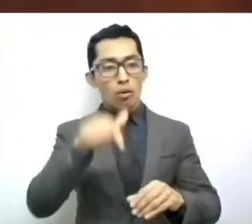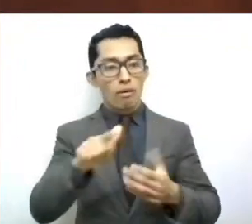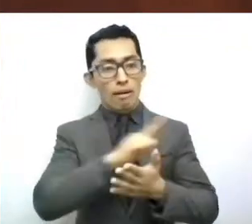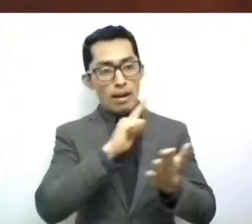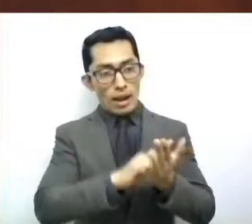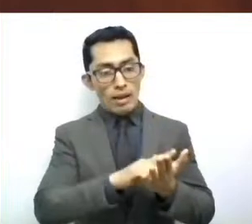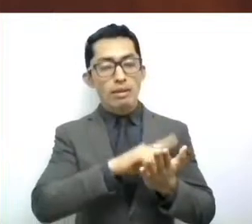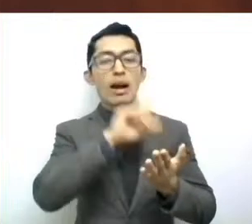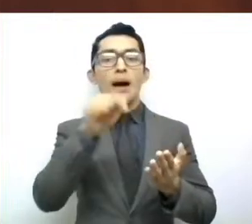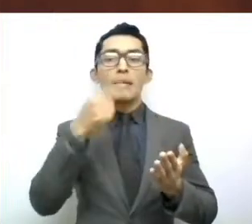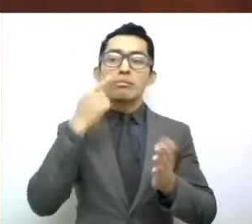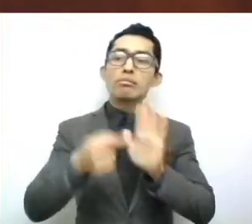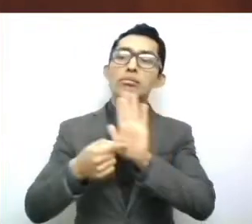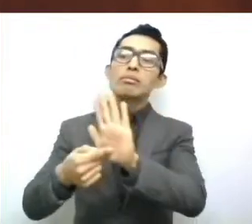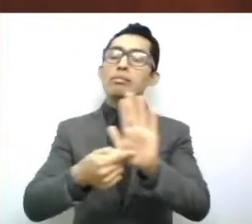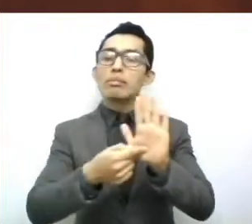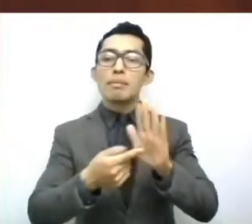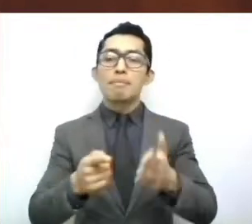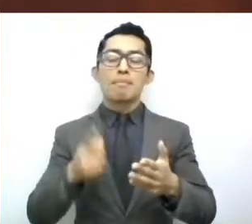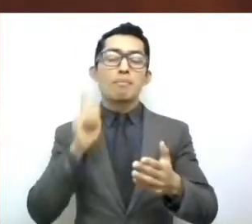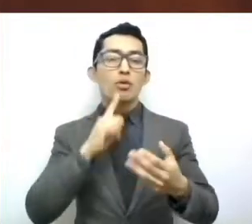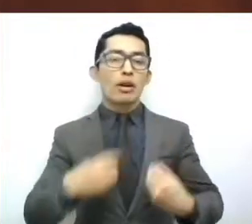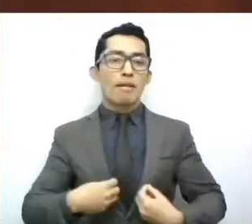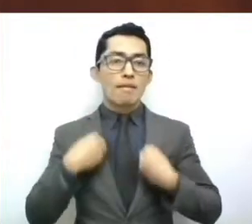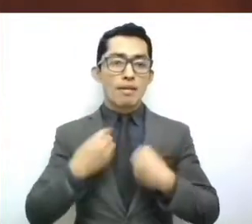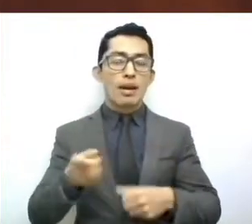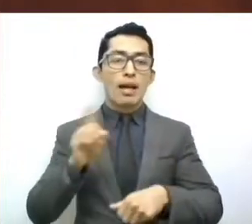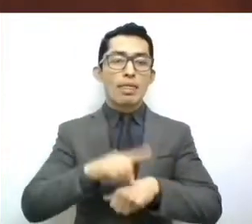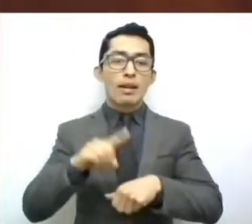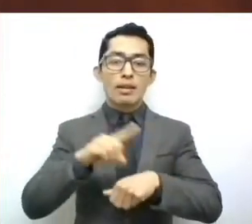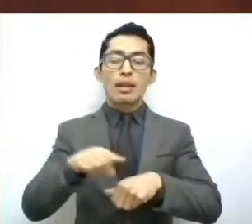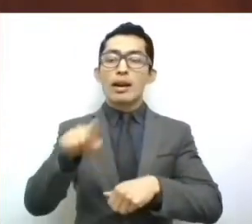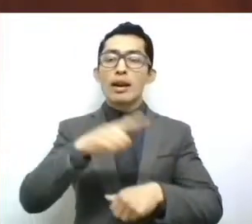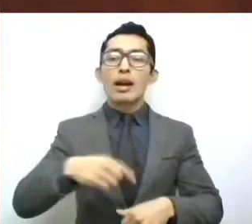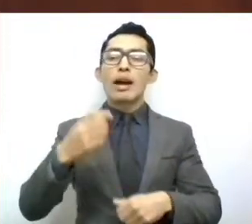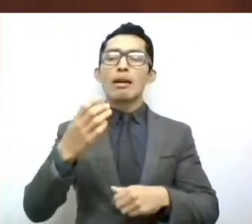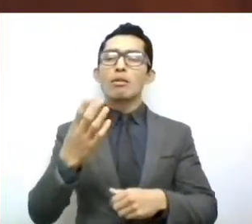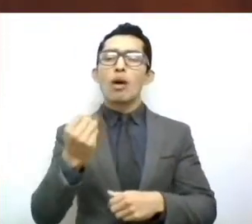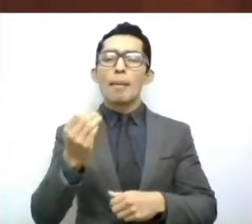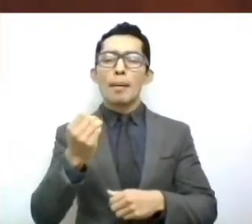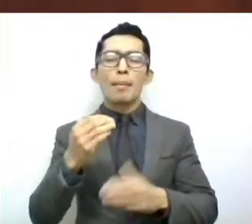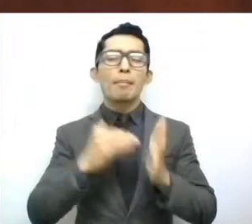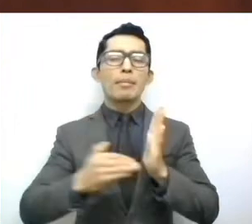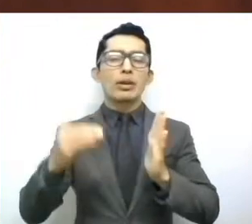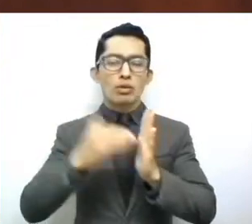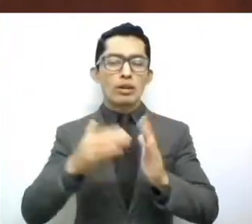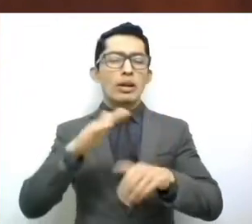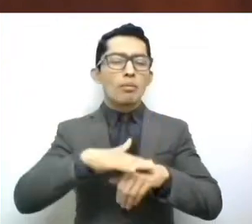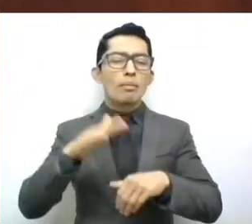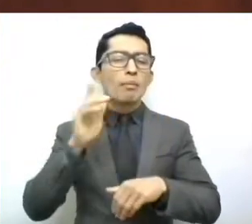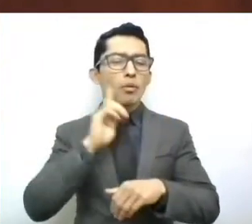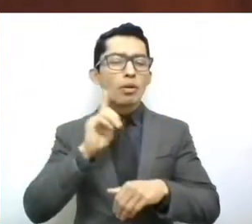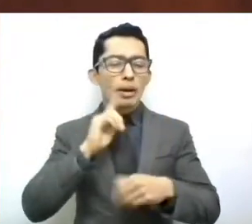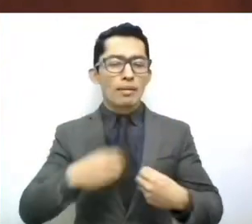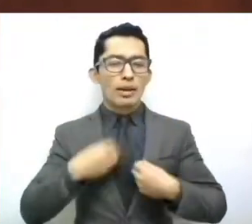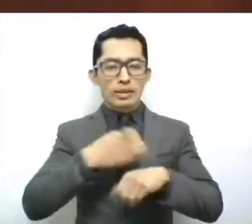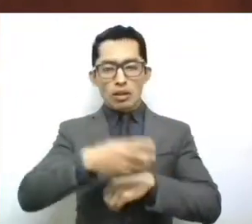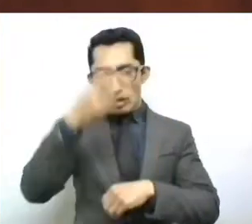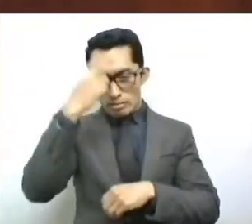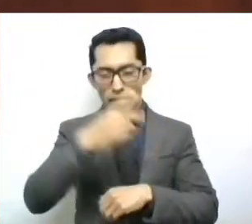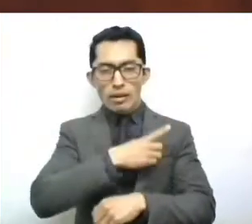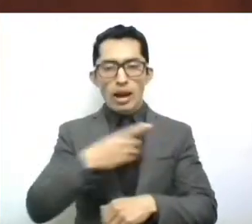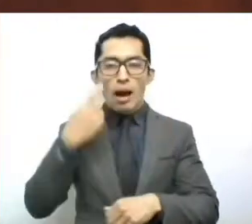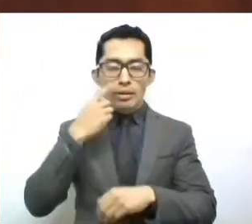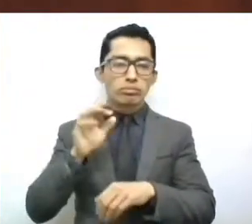casi nueve millones de mujeres mexiquenses. No basta, como en